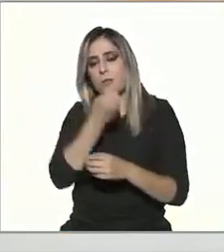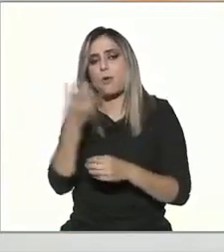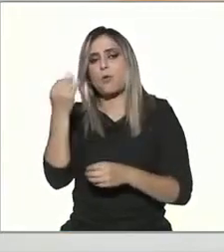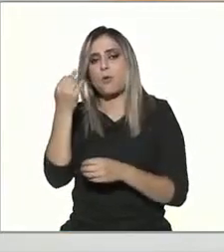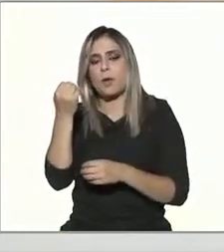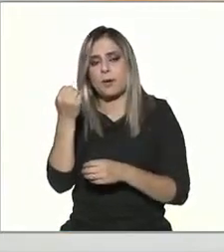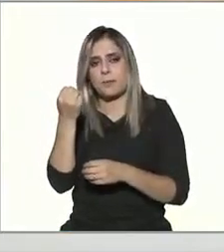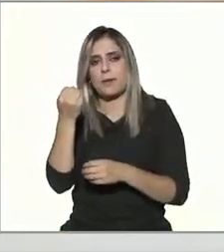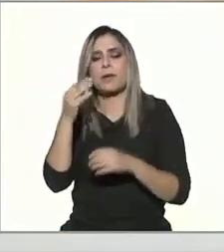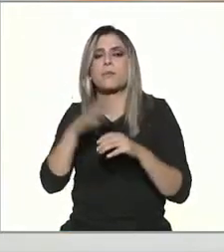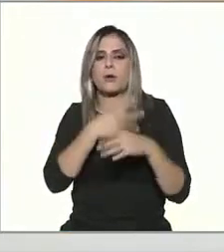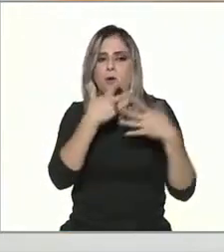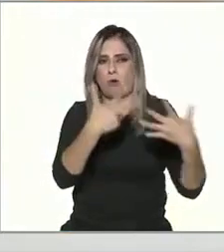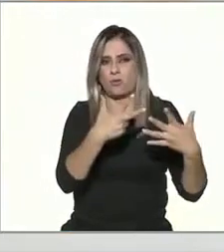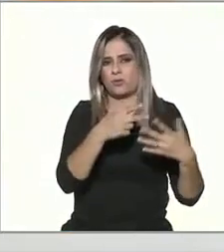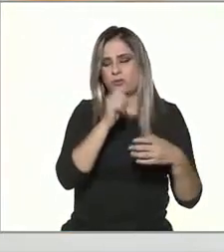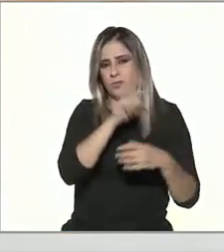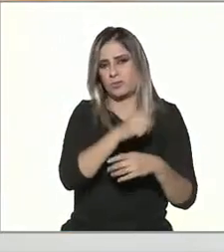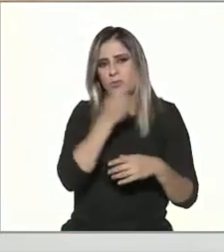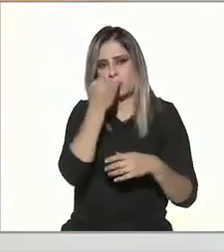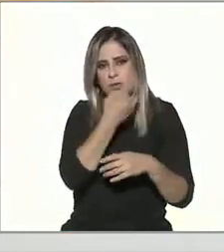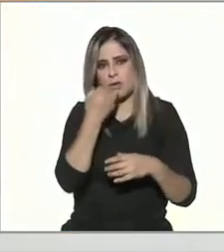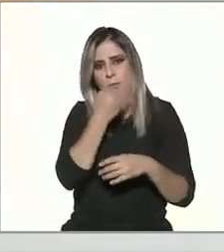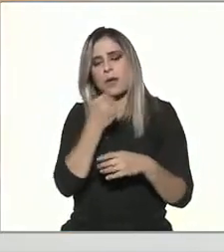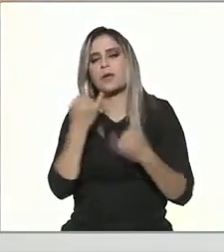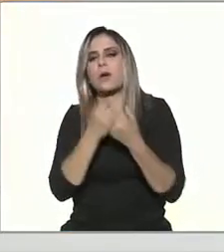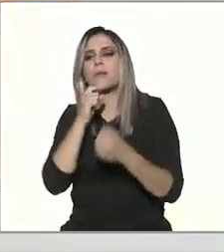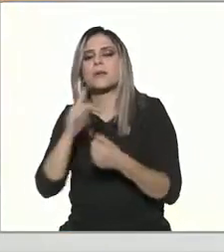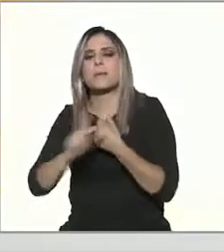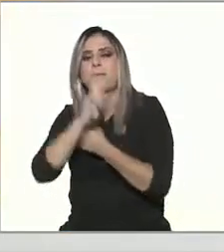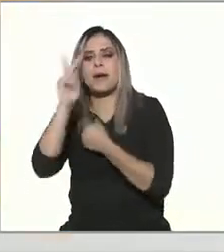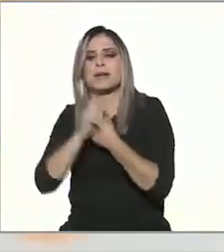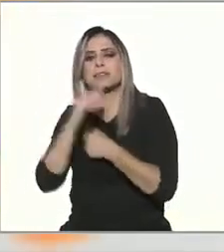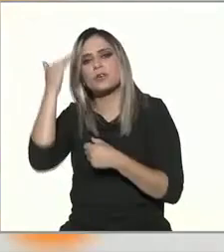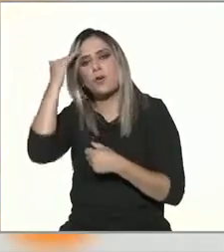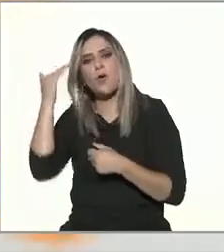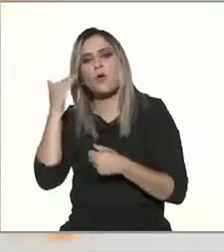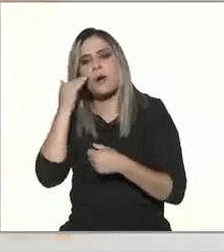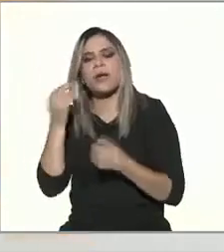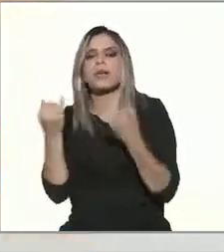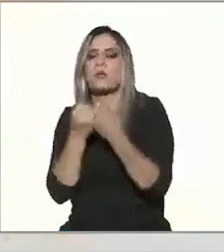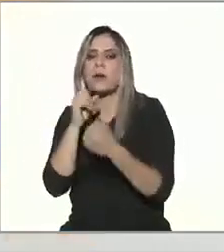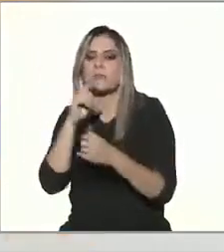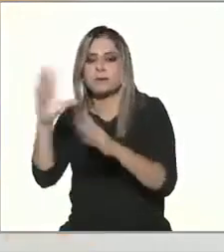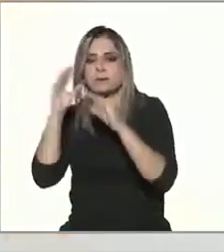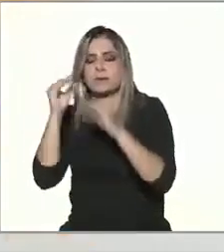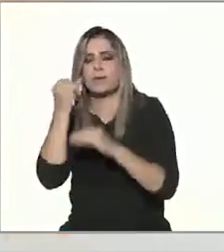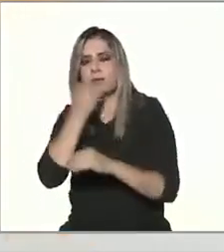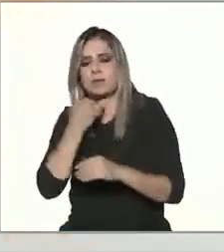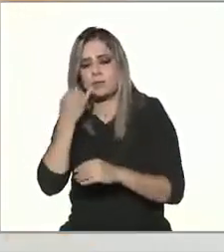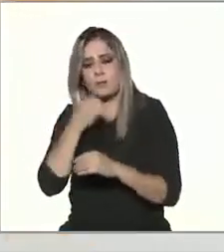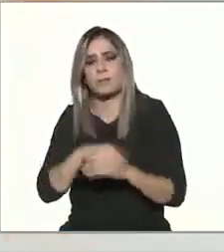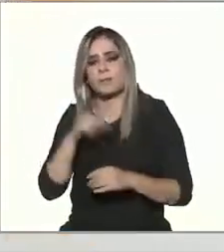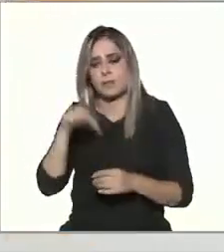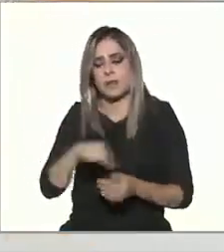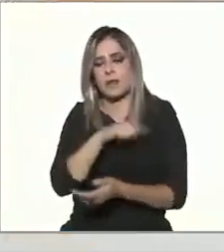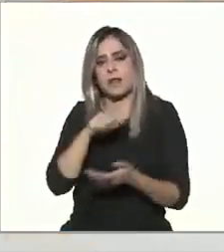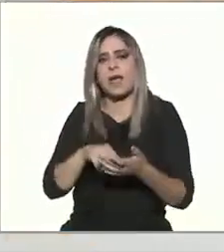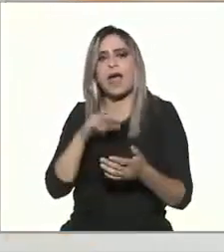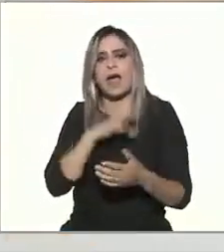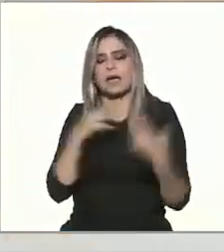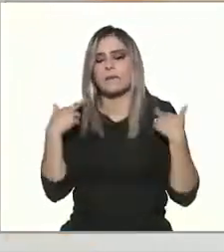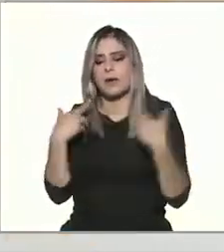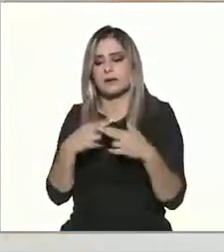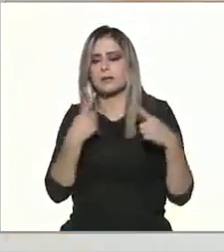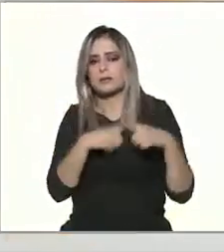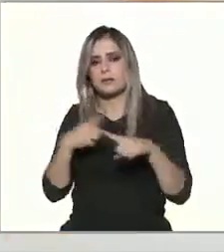Son 9 porque son las 8 de la Mediateca y tenemos como país invitado al país de Corea. En la Mediateca de la Enal, contamos con un equipo académico dispuesto